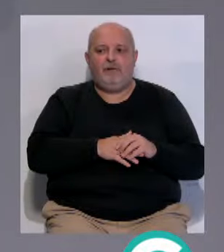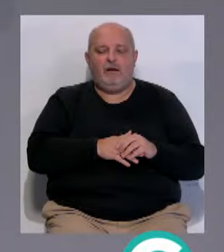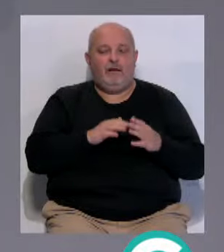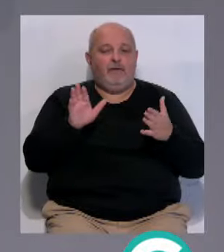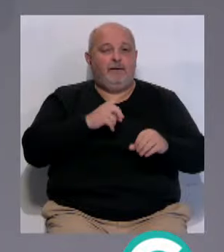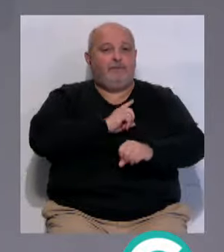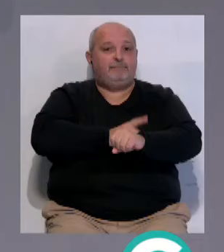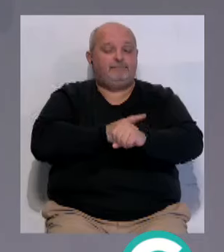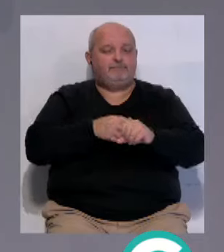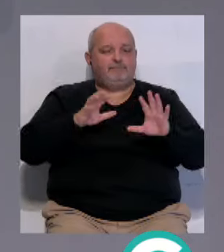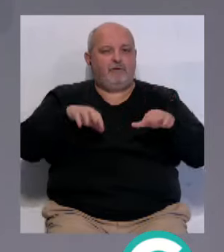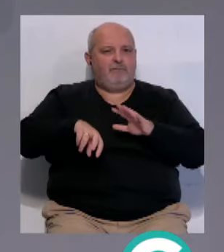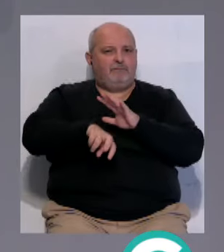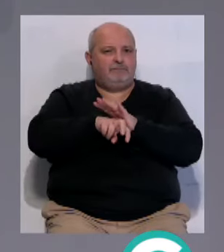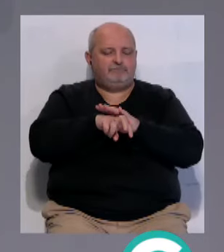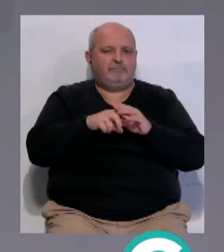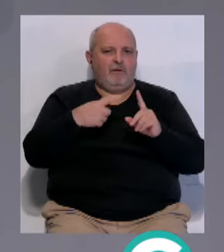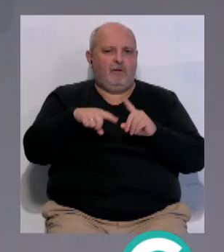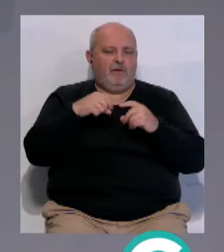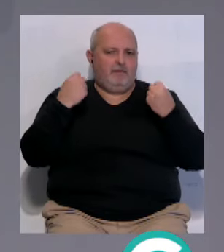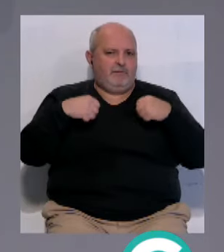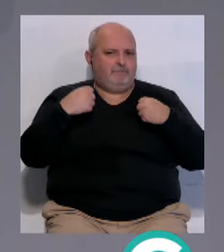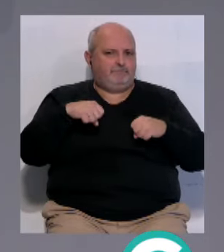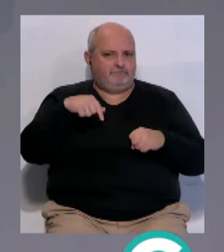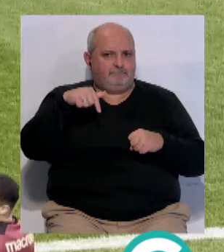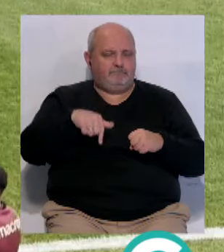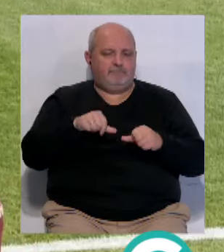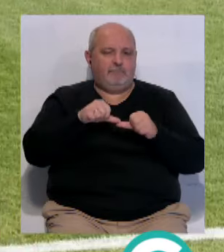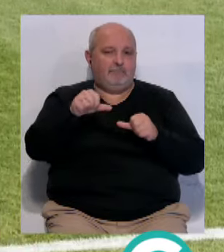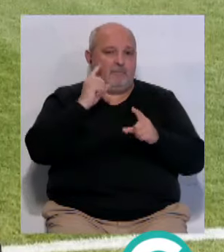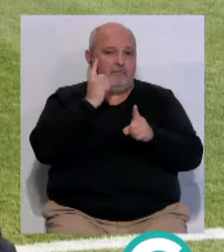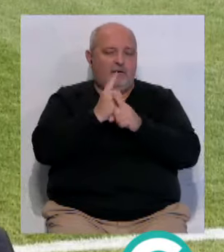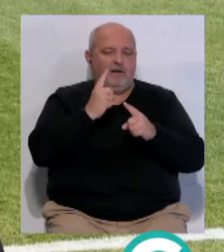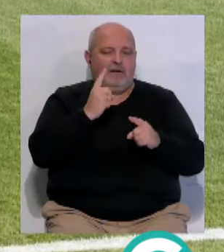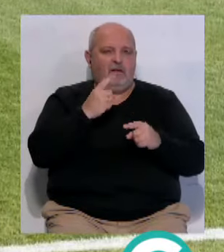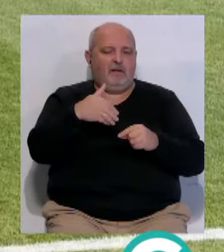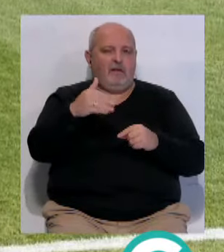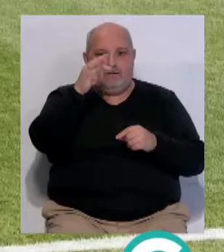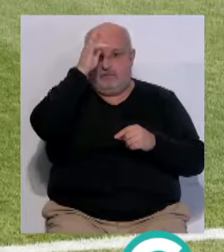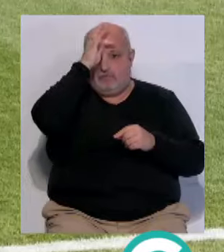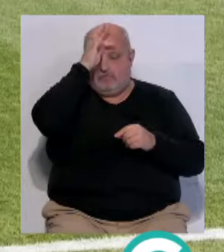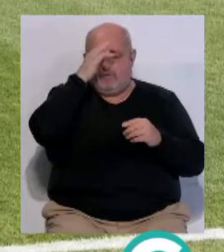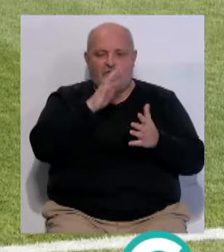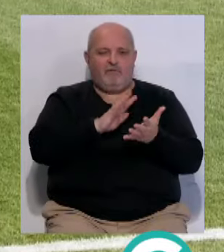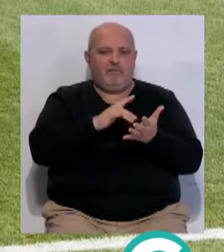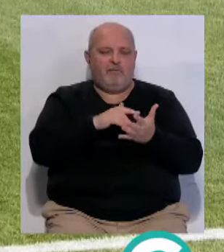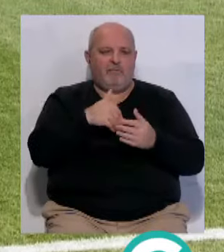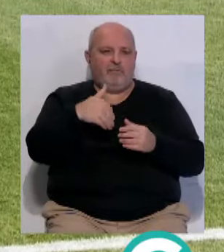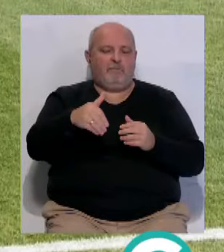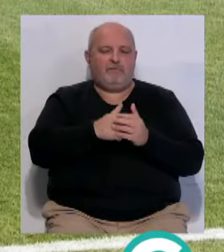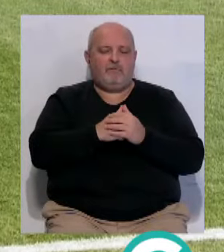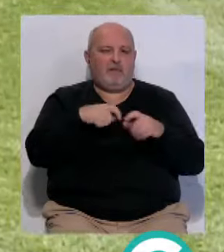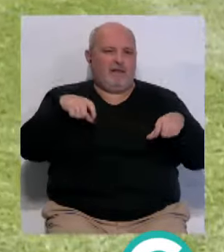Y en deportes... ...el Cádiz Club de Fútbol... ...ha regresado... ...los entrenamientos... ...con las miras puestas... ...en el encuentro... ...que le mide al Valencia... ...el próximo